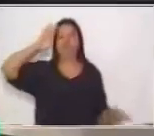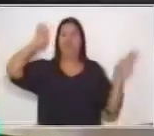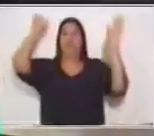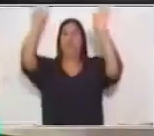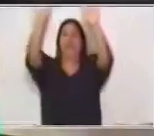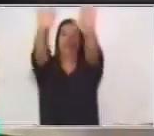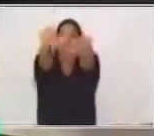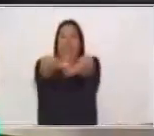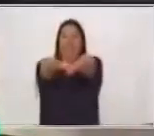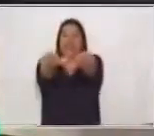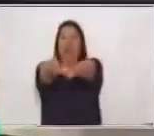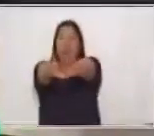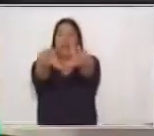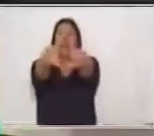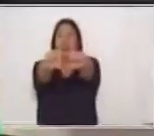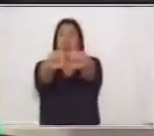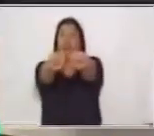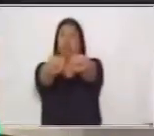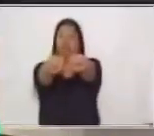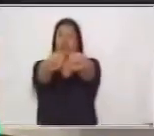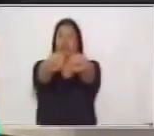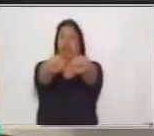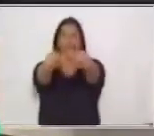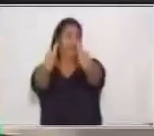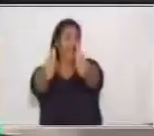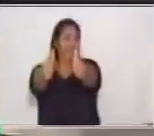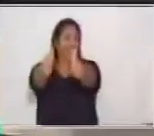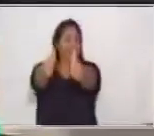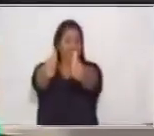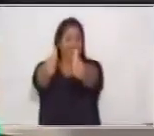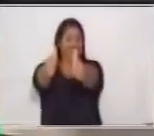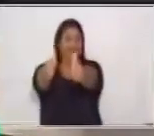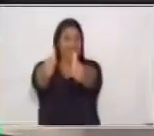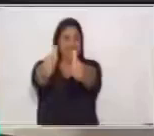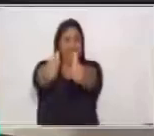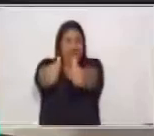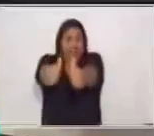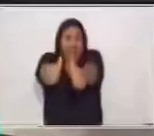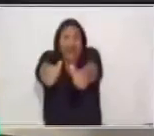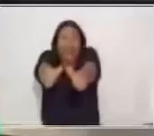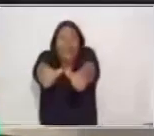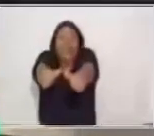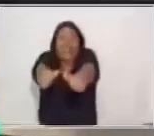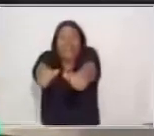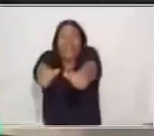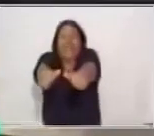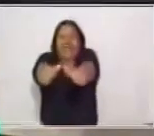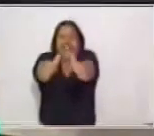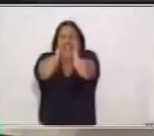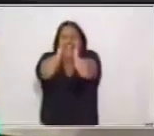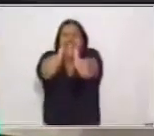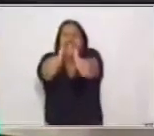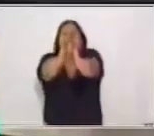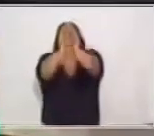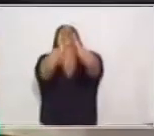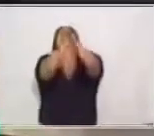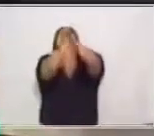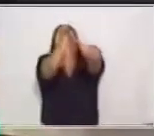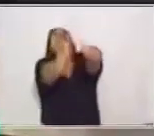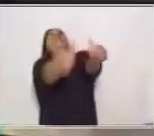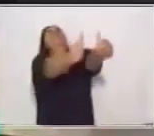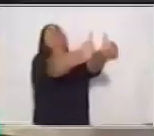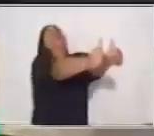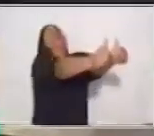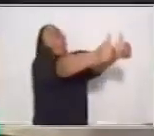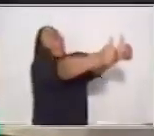Brazo extendido. Puños cerrados. Dedos arriba. Hombros en alto. Cabeza hacia